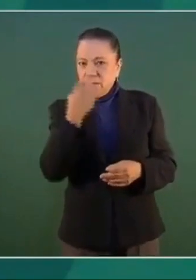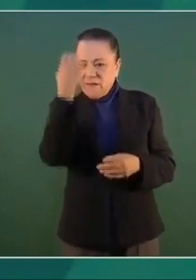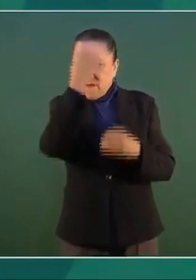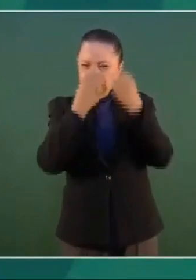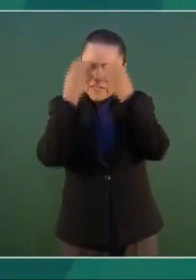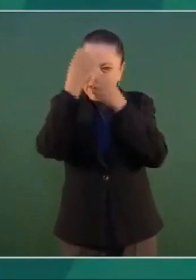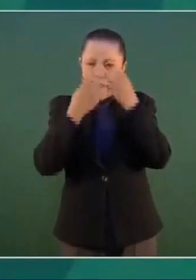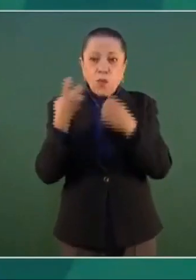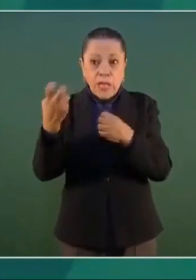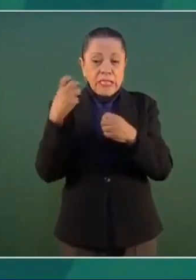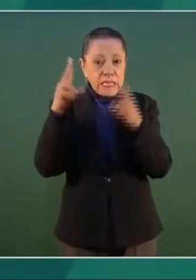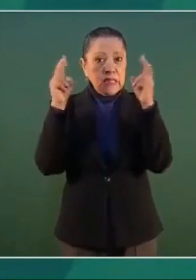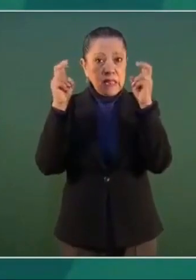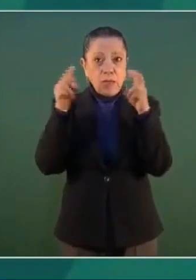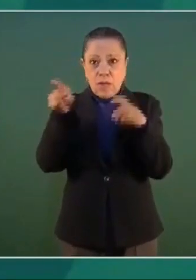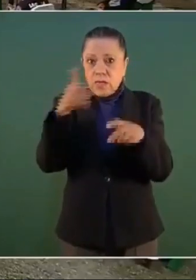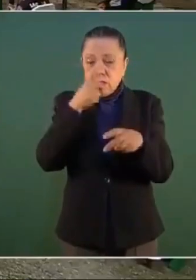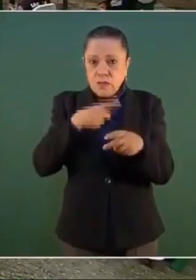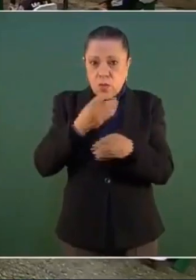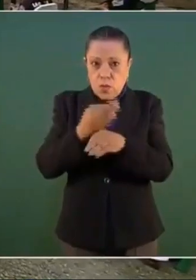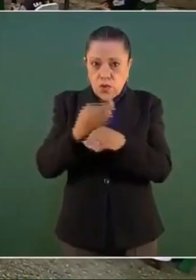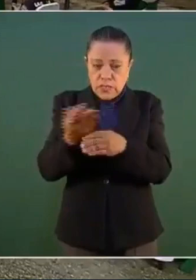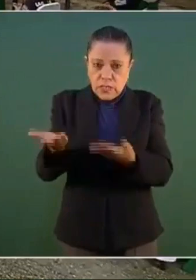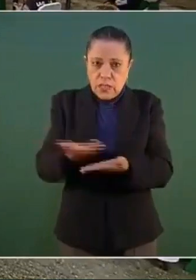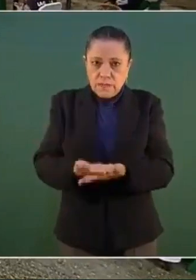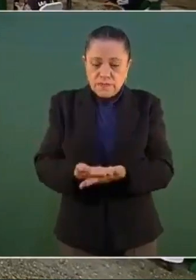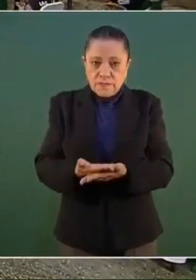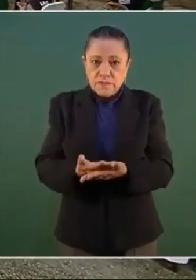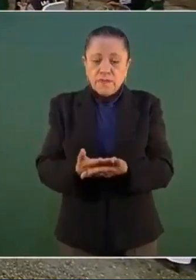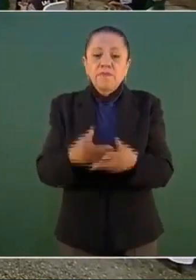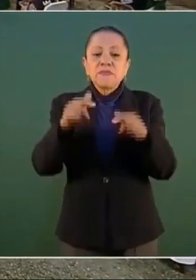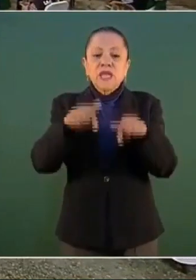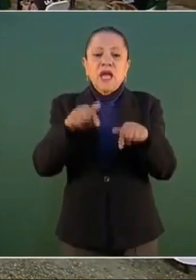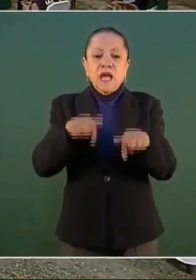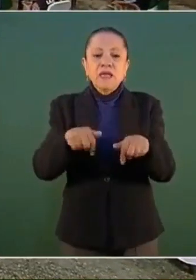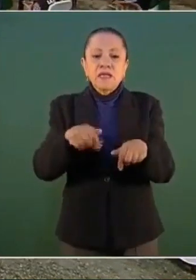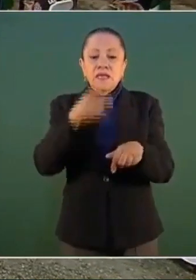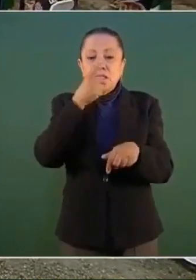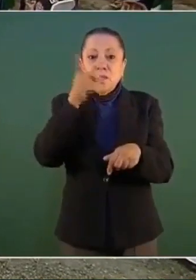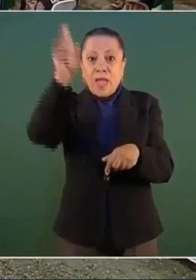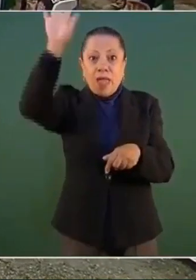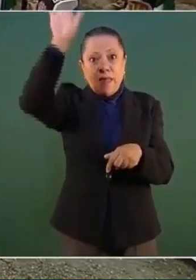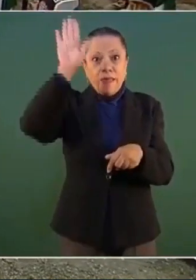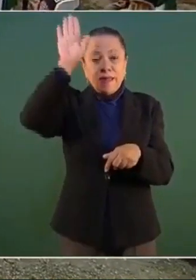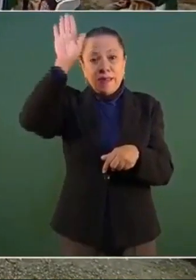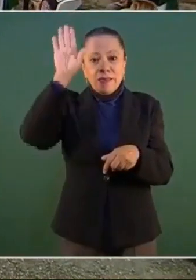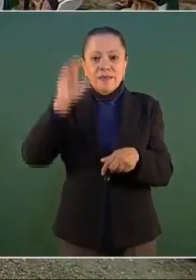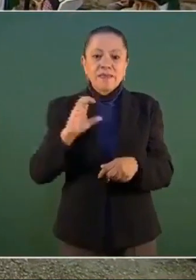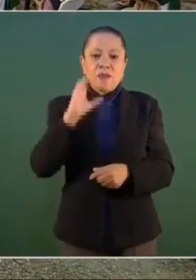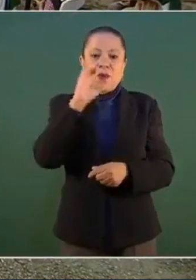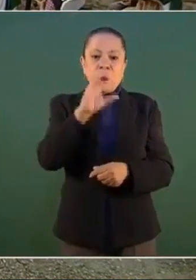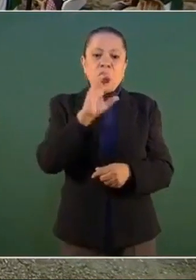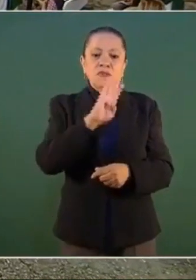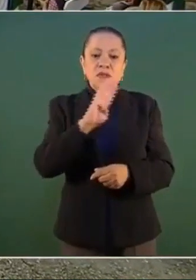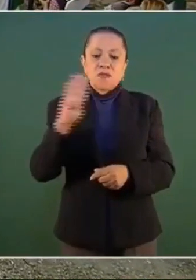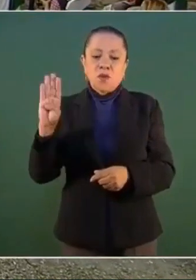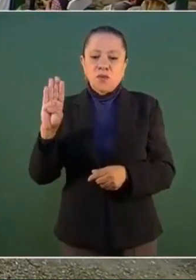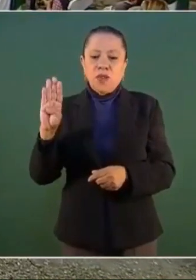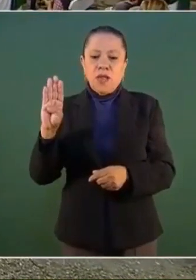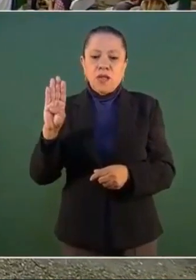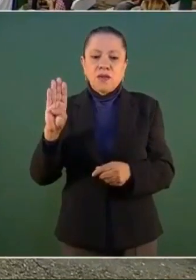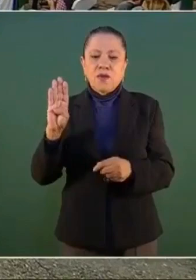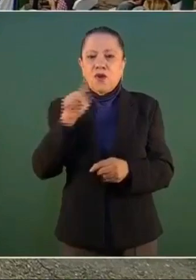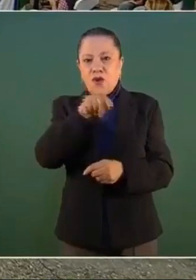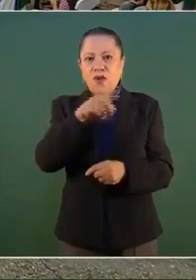que tú estás planteando y además aquí me está levantando la mano este Poctemo porque él va